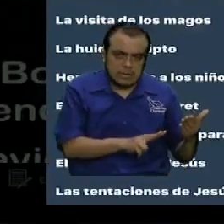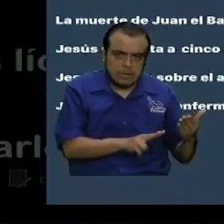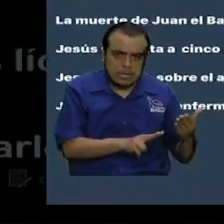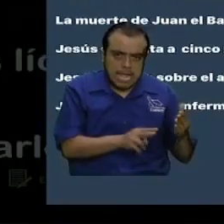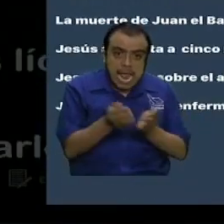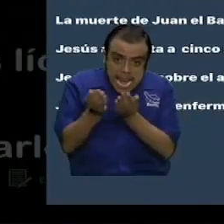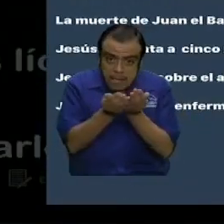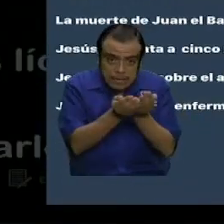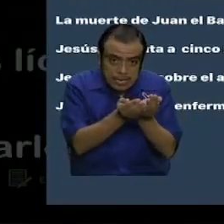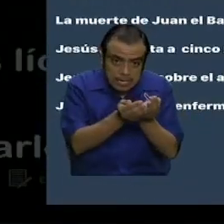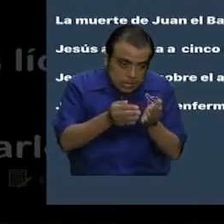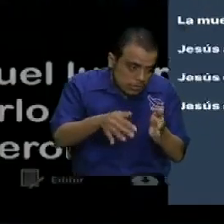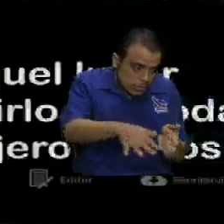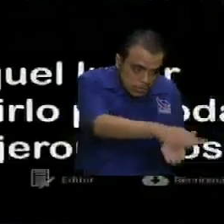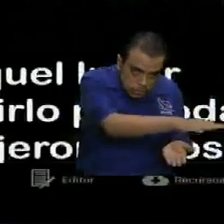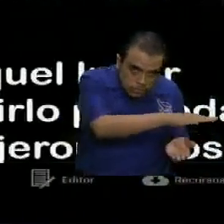¿verdad?